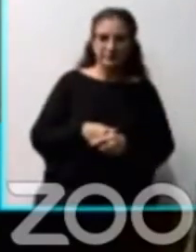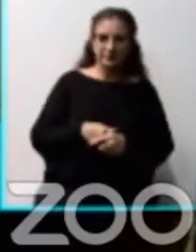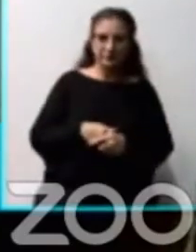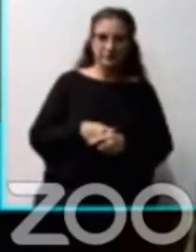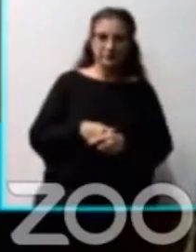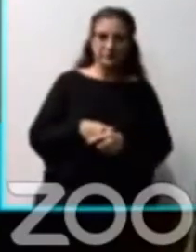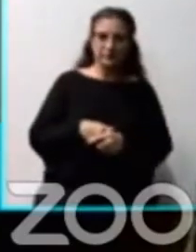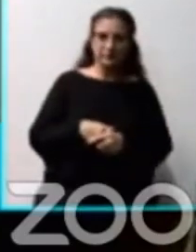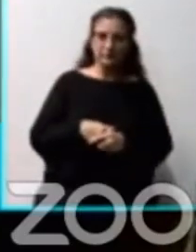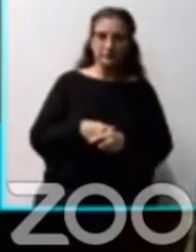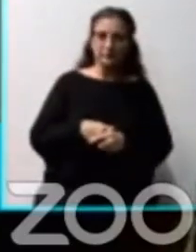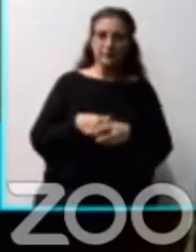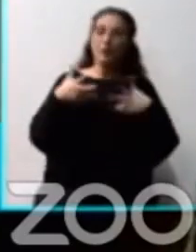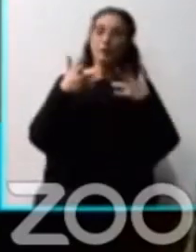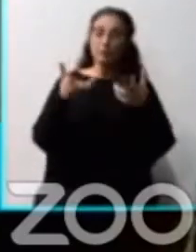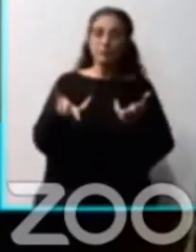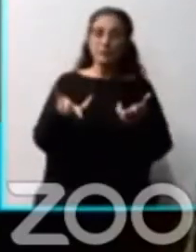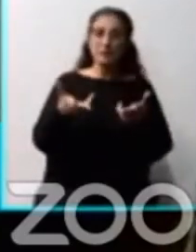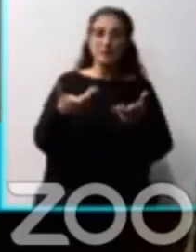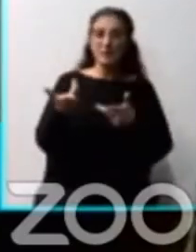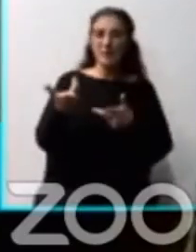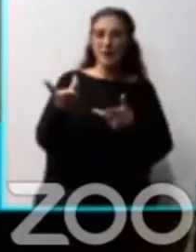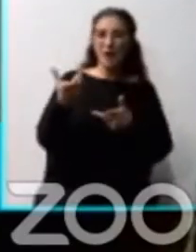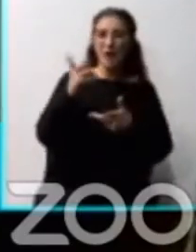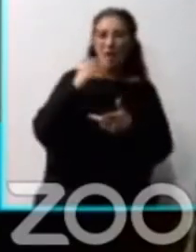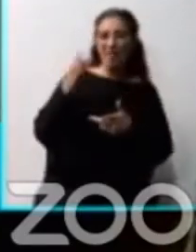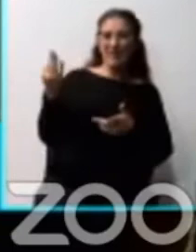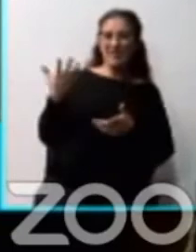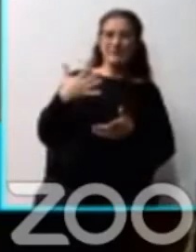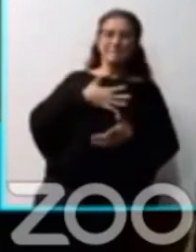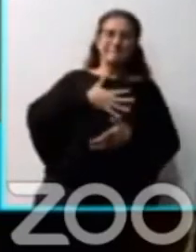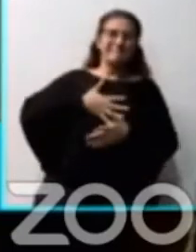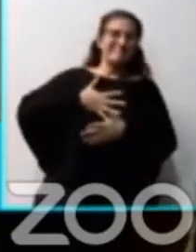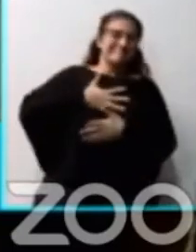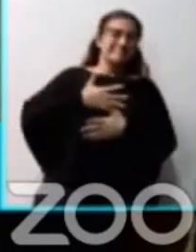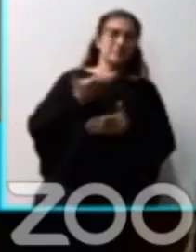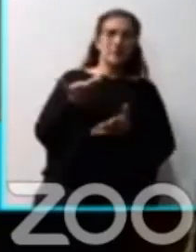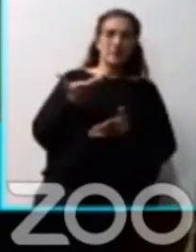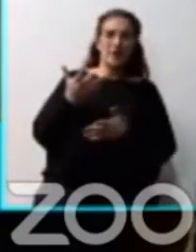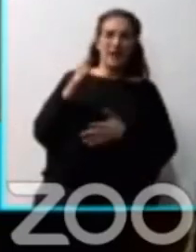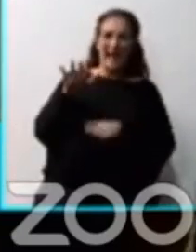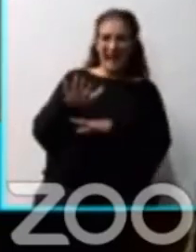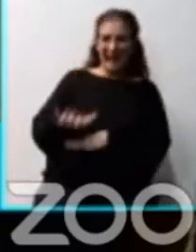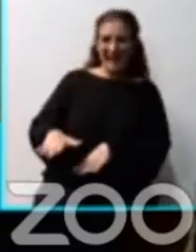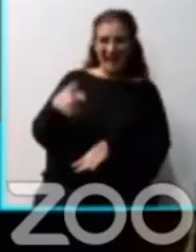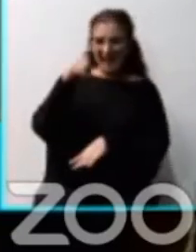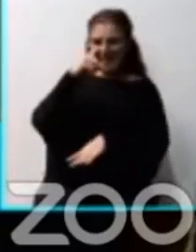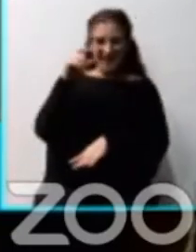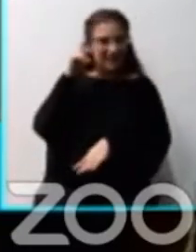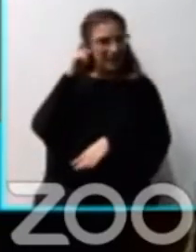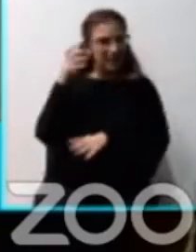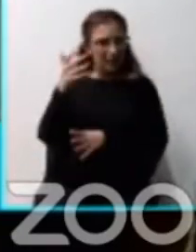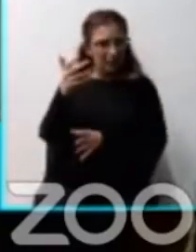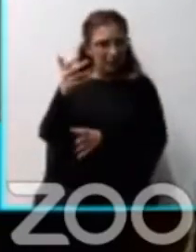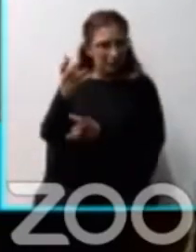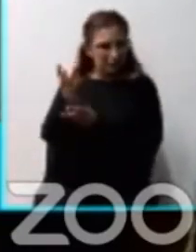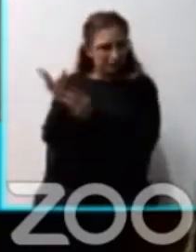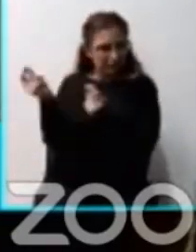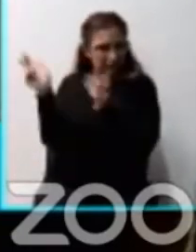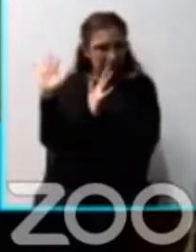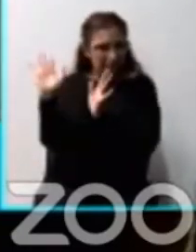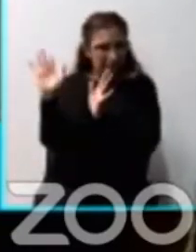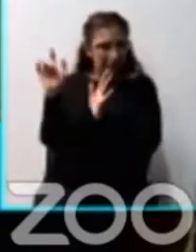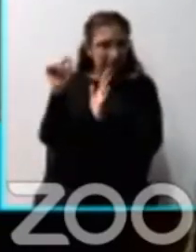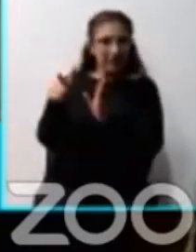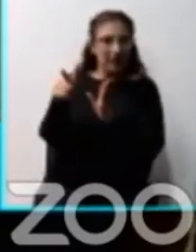Entonces, como les decía, hace pocos días nos conmovíamos con la desaparición de esta nena de 7 años, que destapó